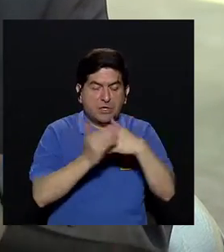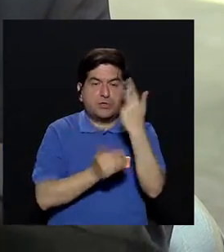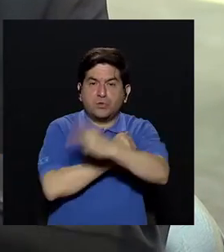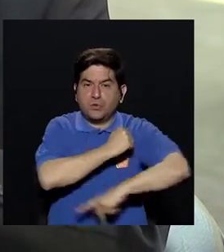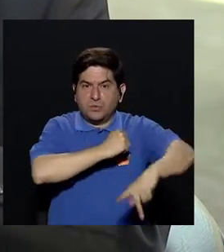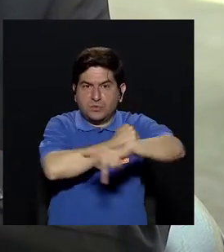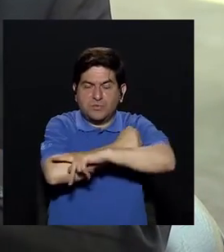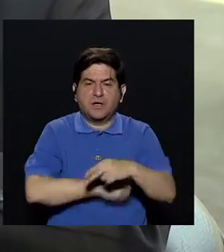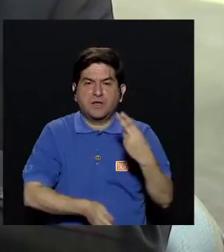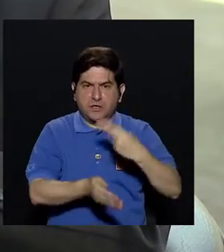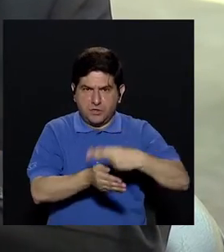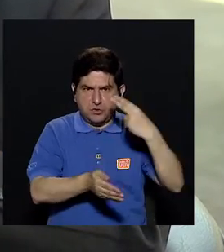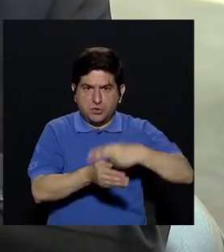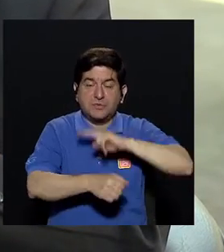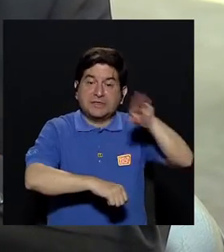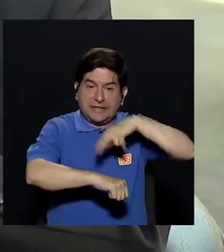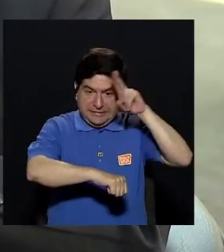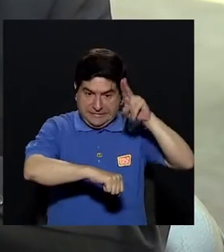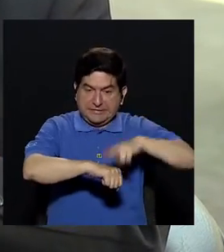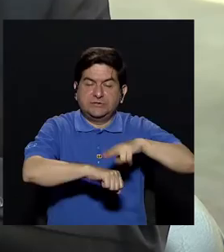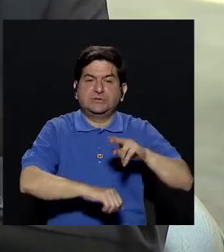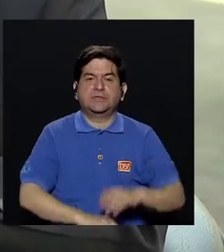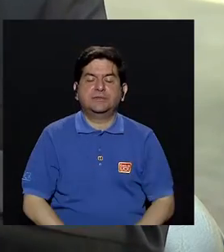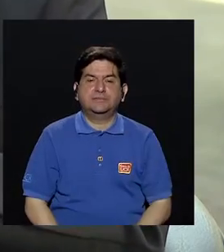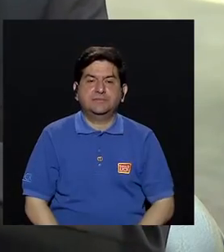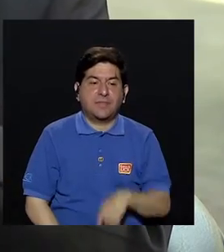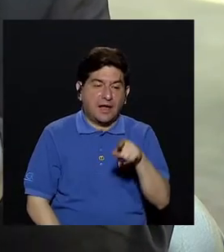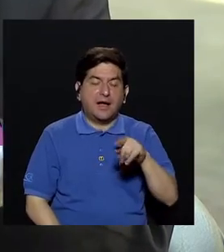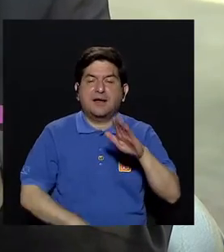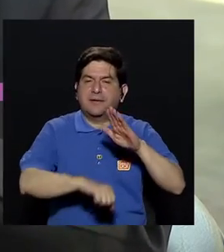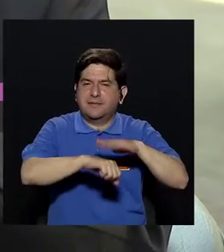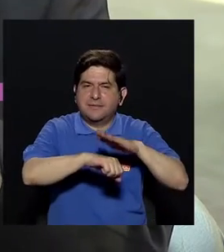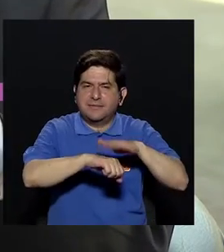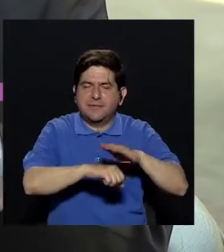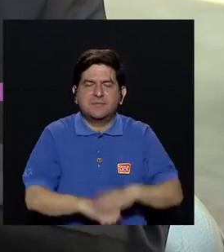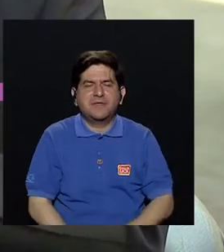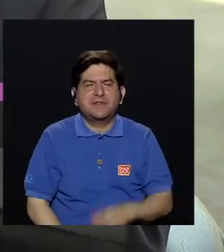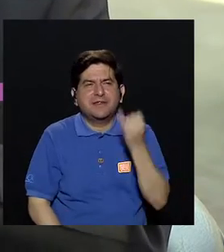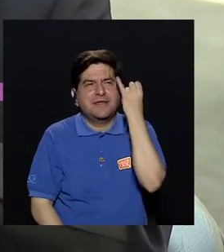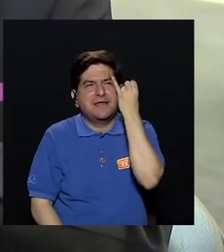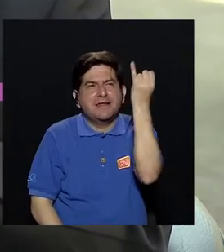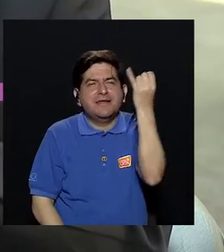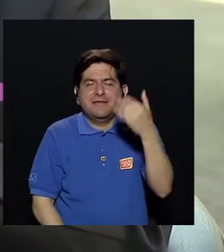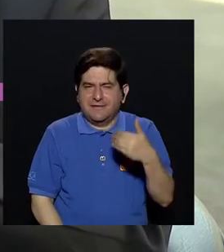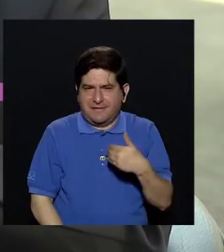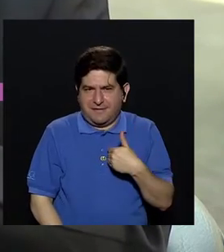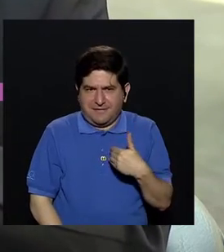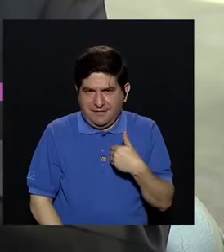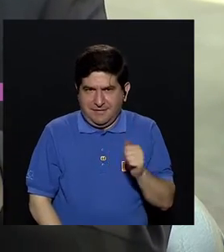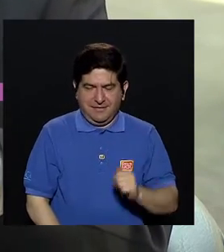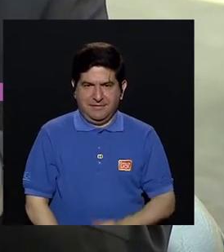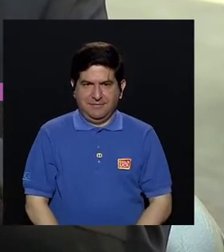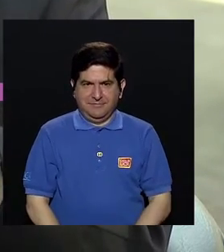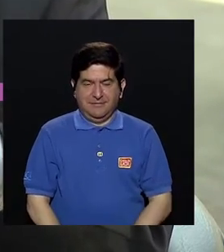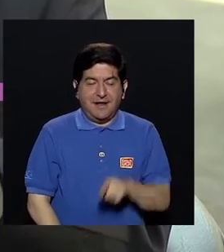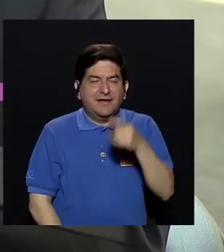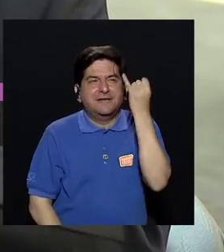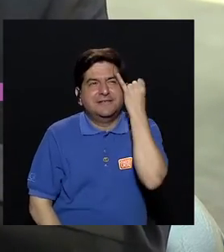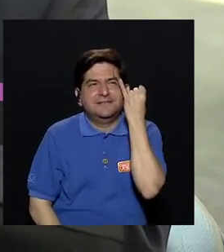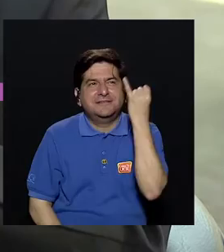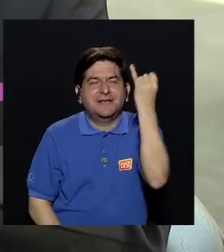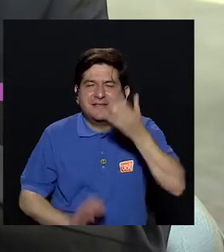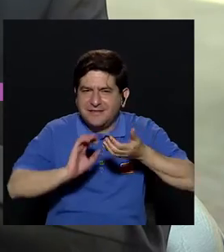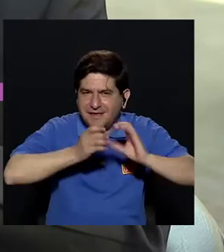todo el país, porque el hospital es un hospital nacional, y eso nos permite estimar de alguna manera esa